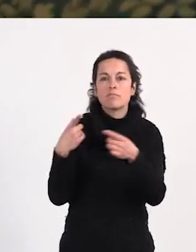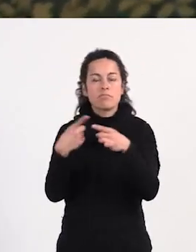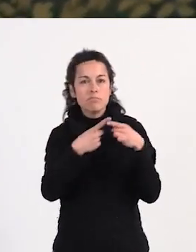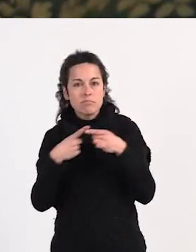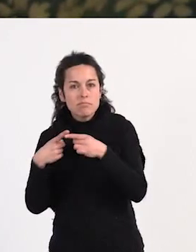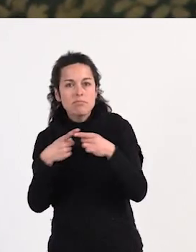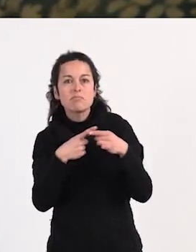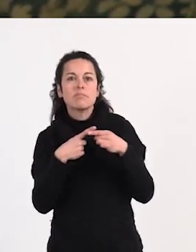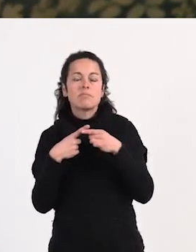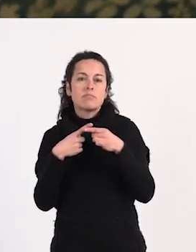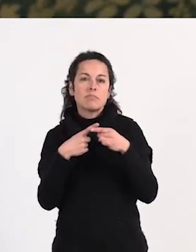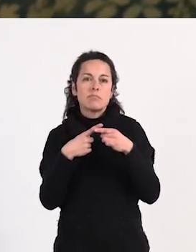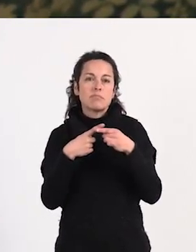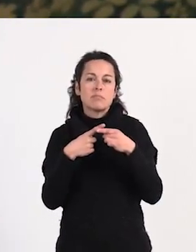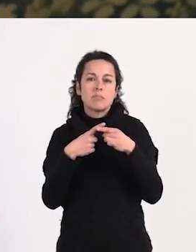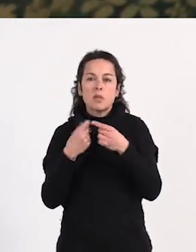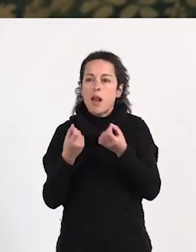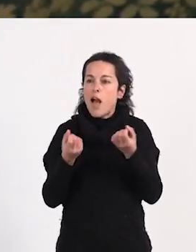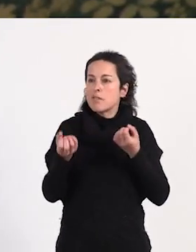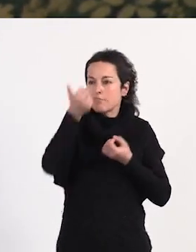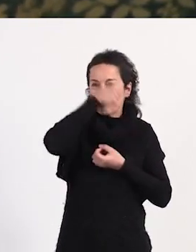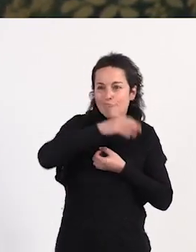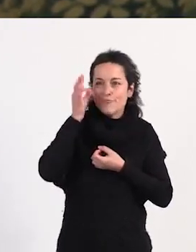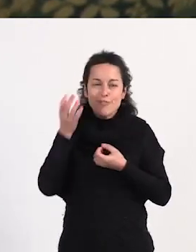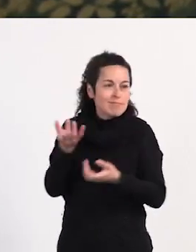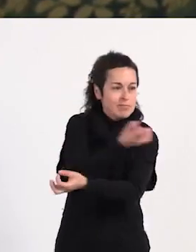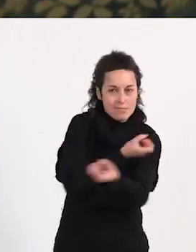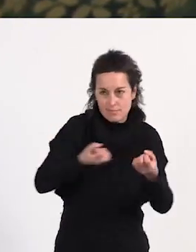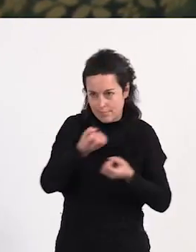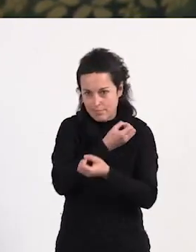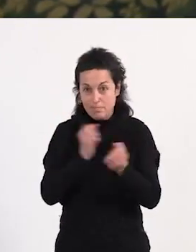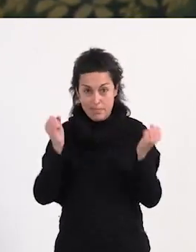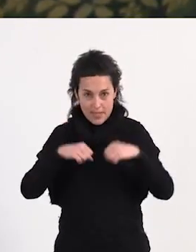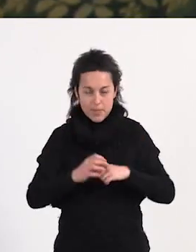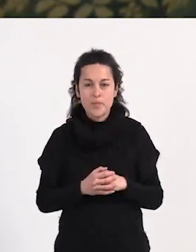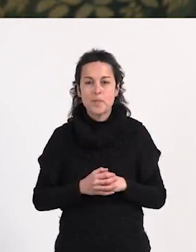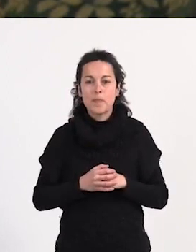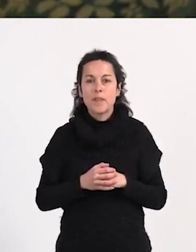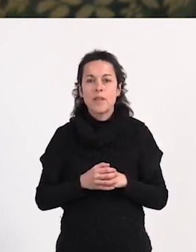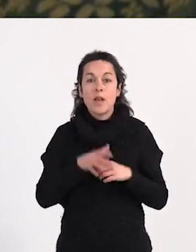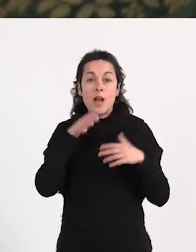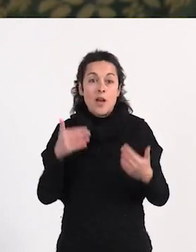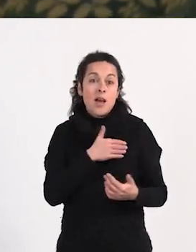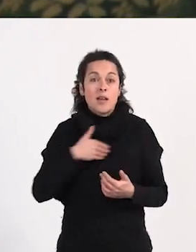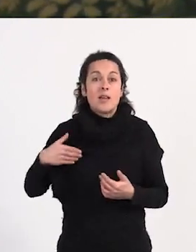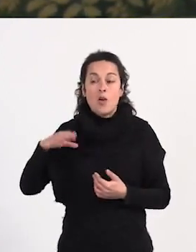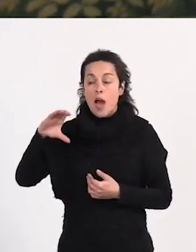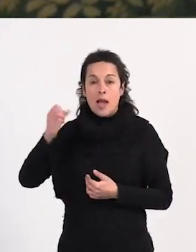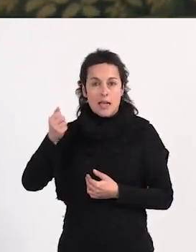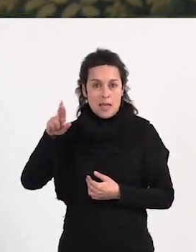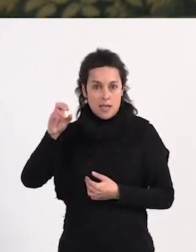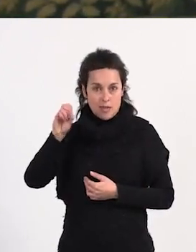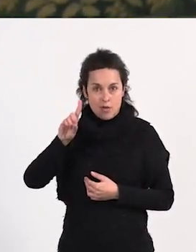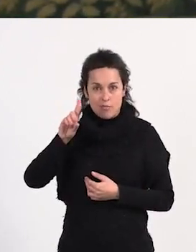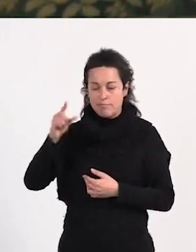para hablar pues un poco entre todas y todos, ¿vale? Me gustaría presentar a Carol Guerrero, que es una